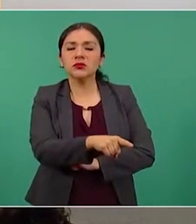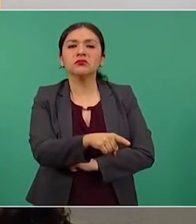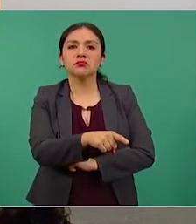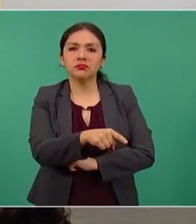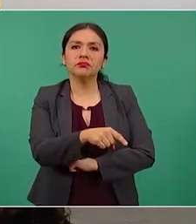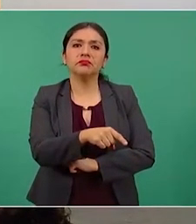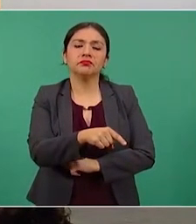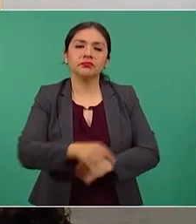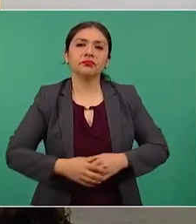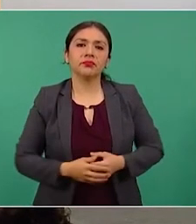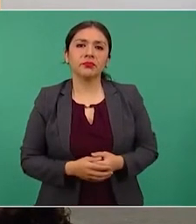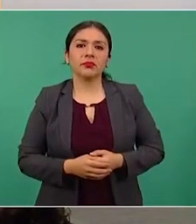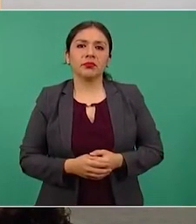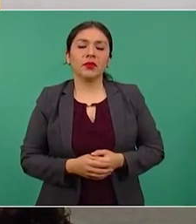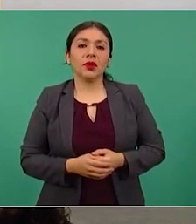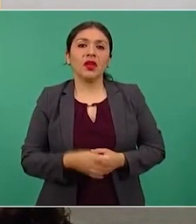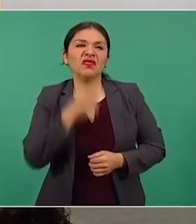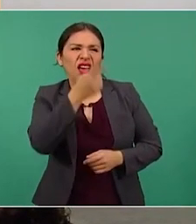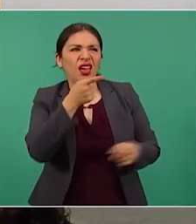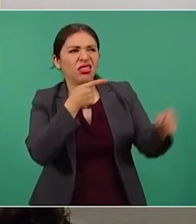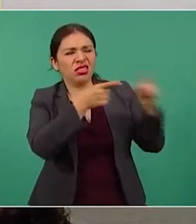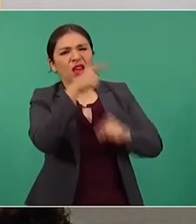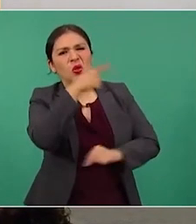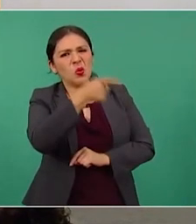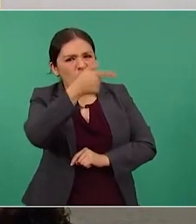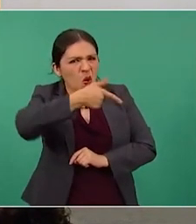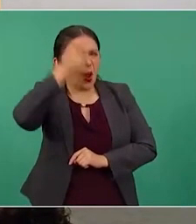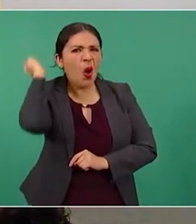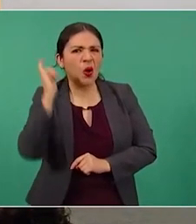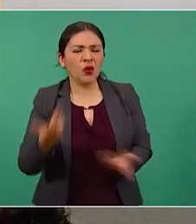decían loco. Bueno,